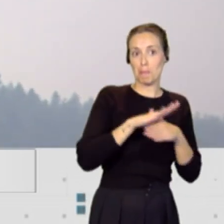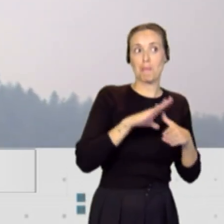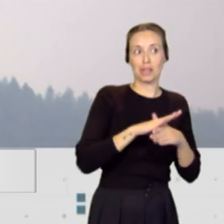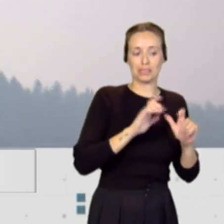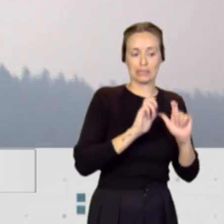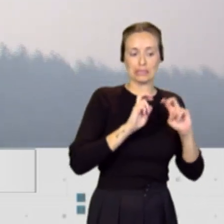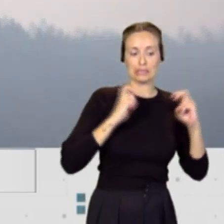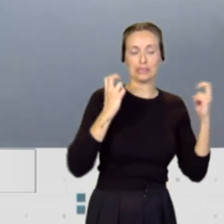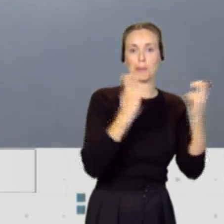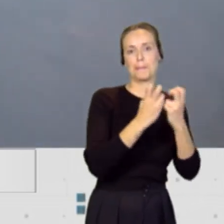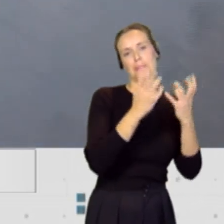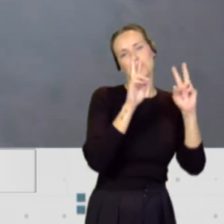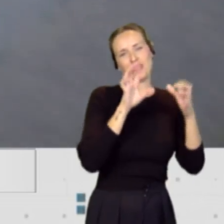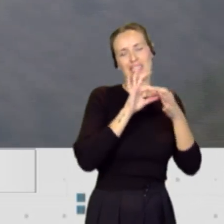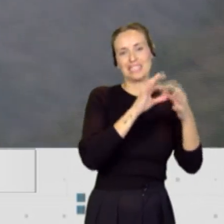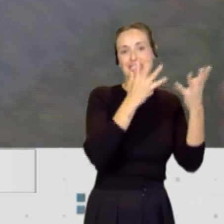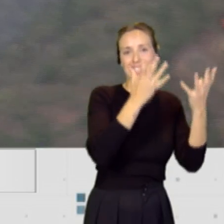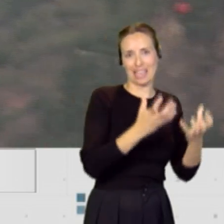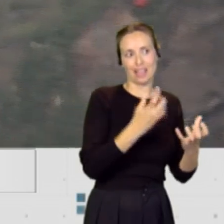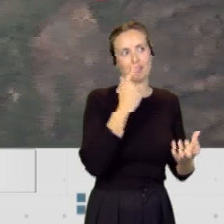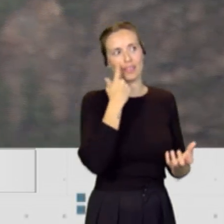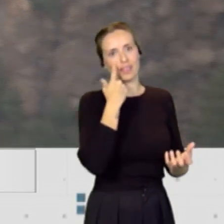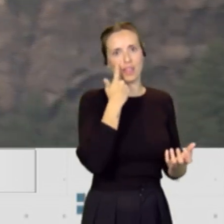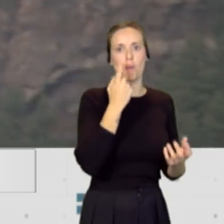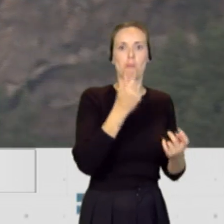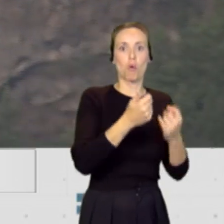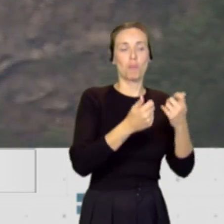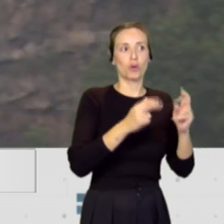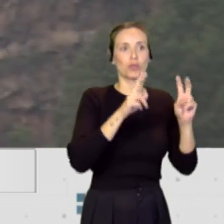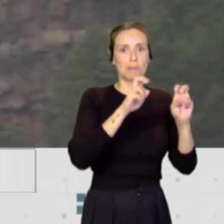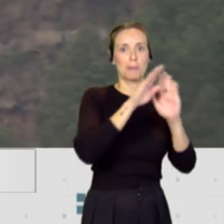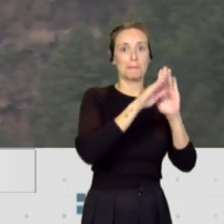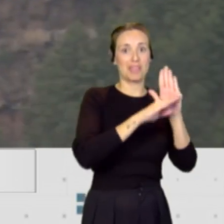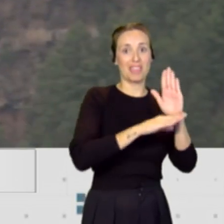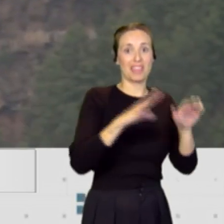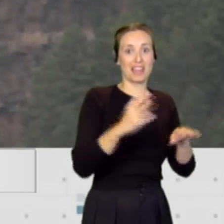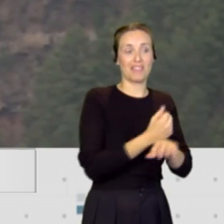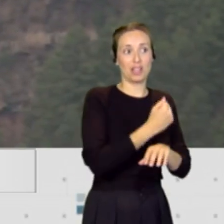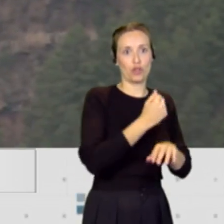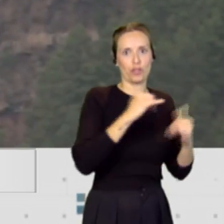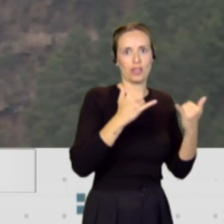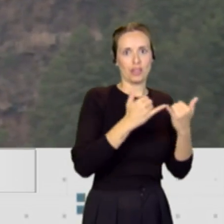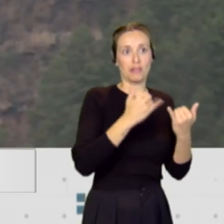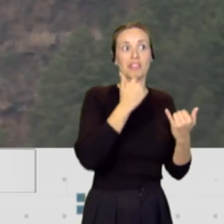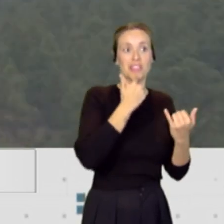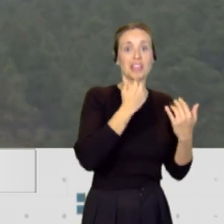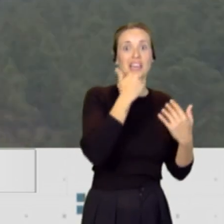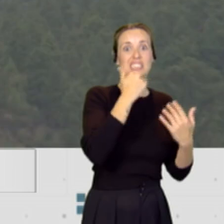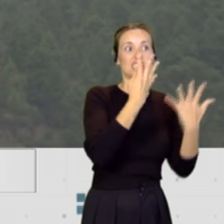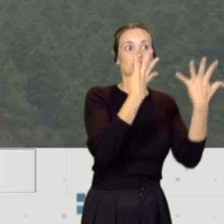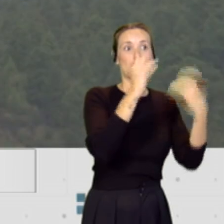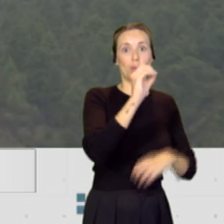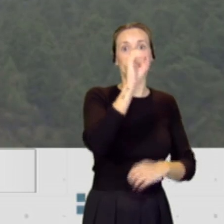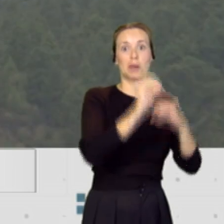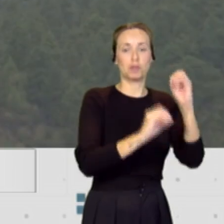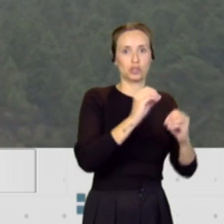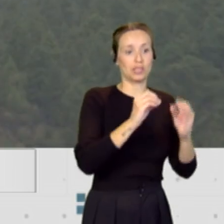que poco a poco se van cumpliendo esas expectativas, las medidas adoptadas por el Cabildo de Tenerife. Se habla de un 90% ya cumplidas de esas